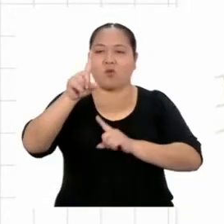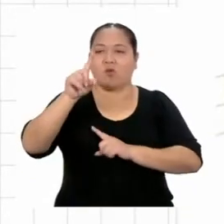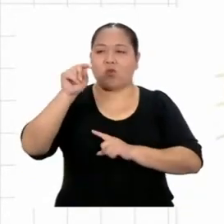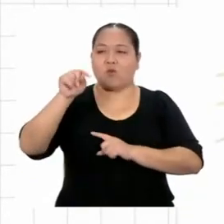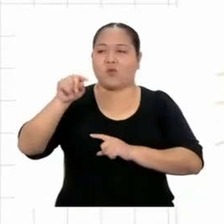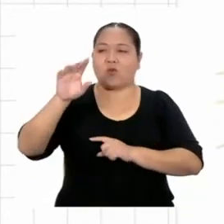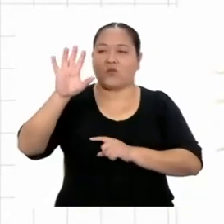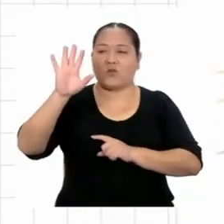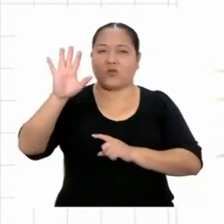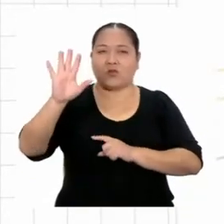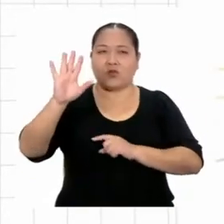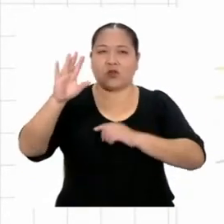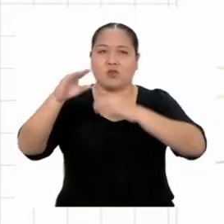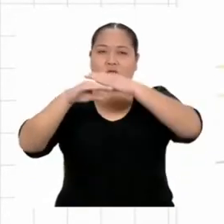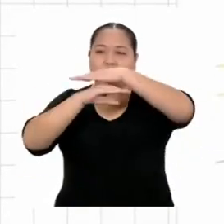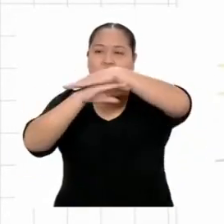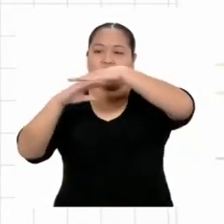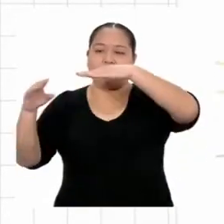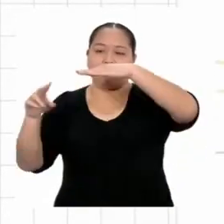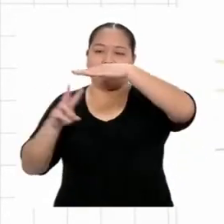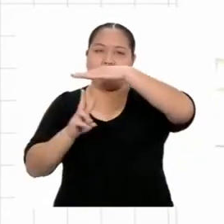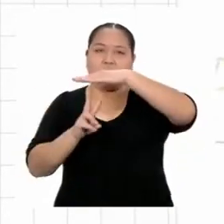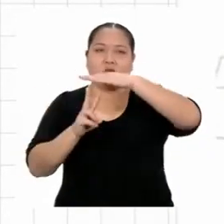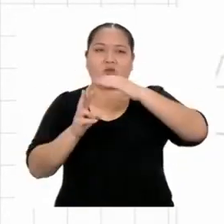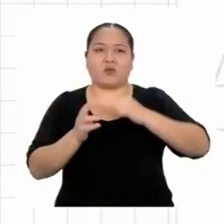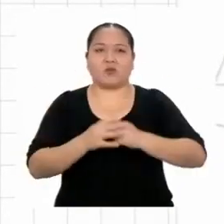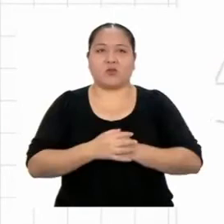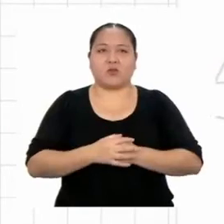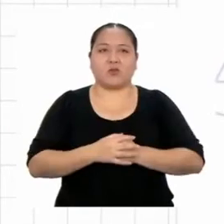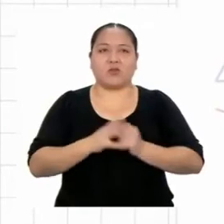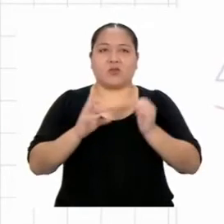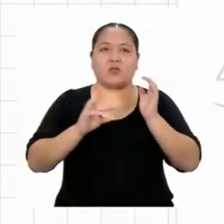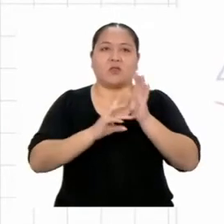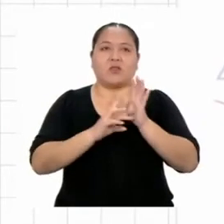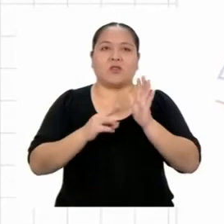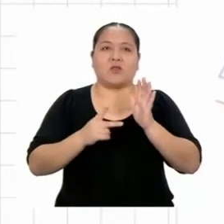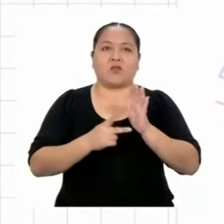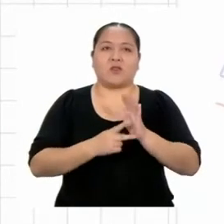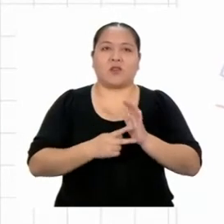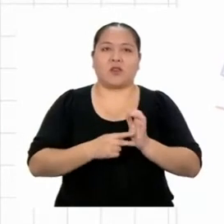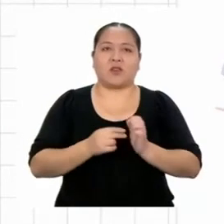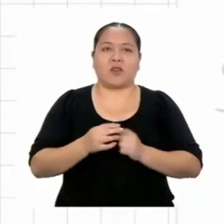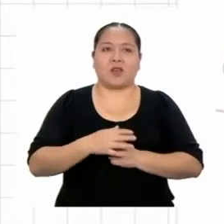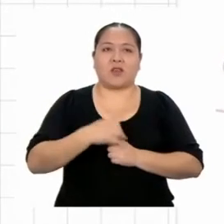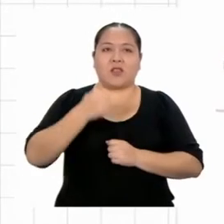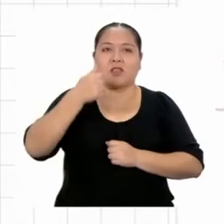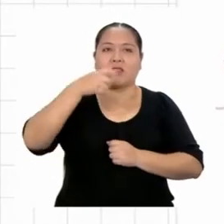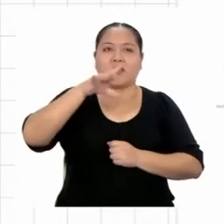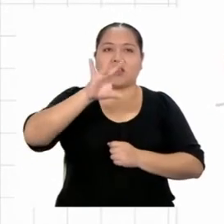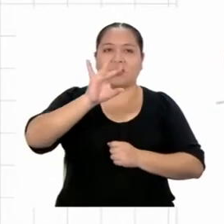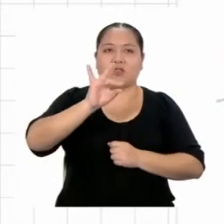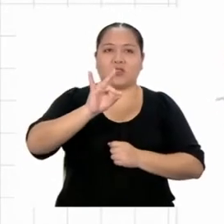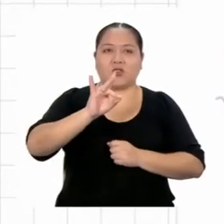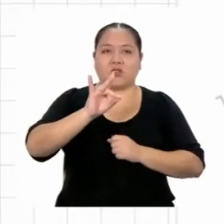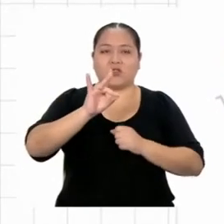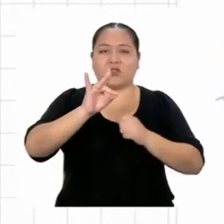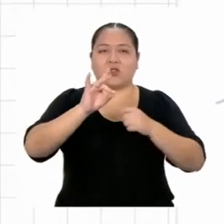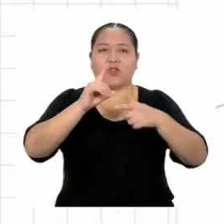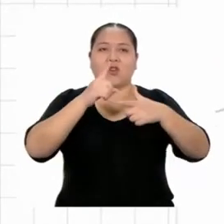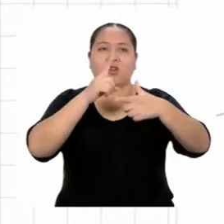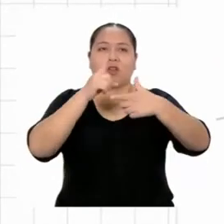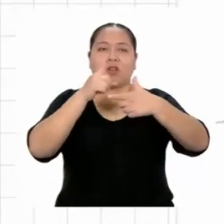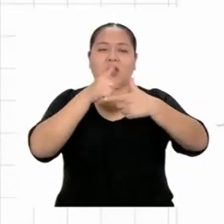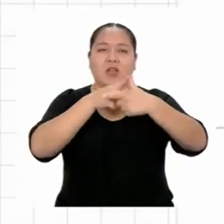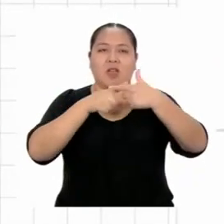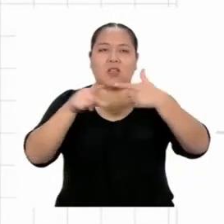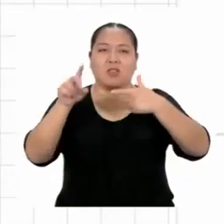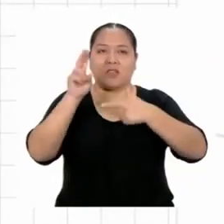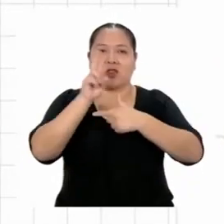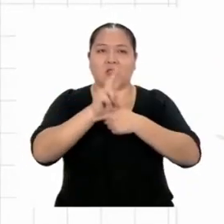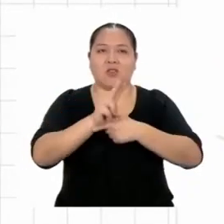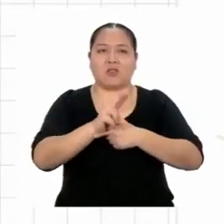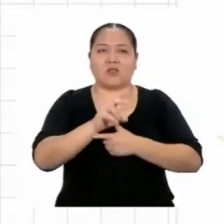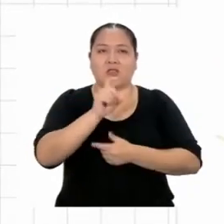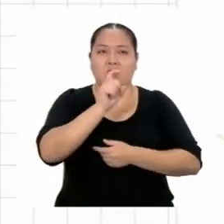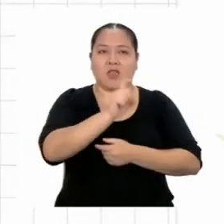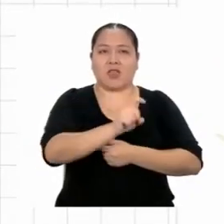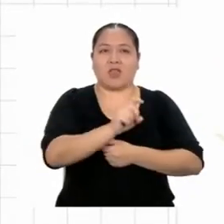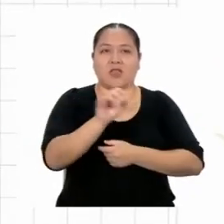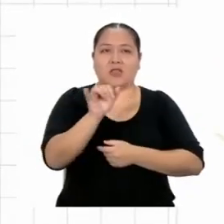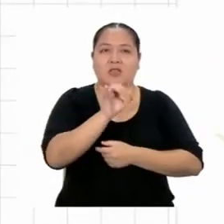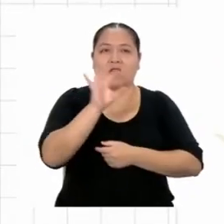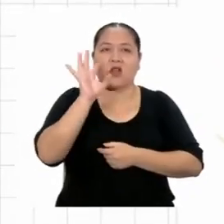.5 sobre 2. O sea, 18 entre 2. Y finalmente, tengo que X